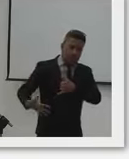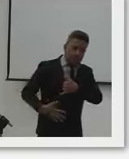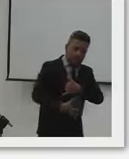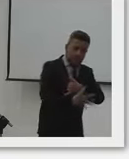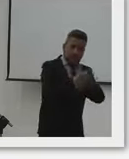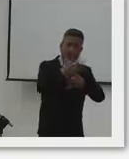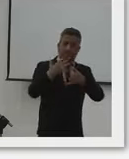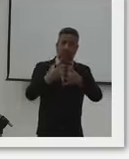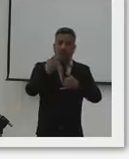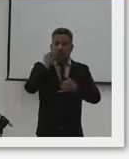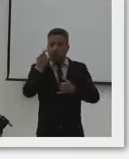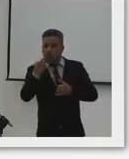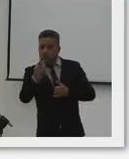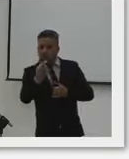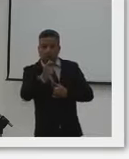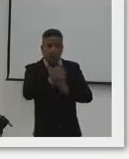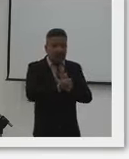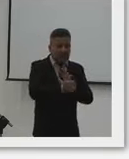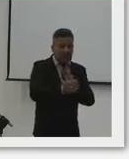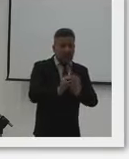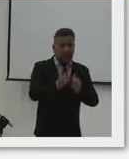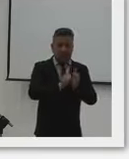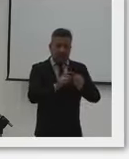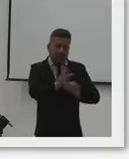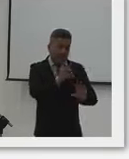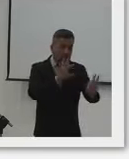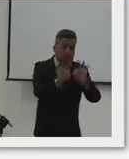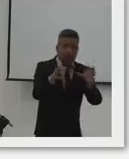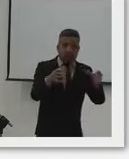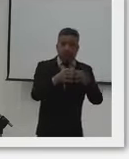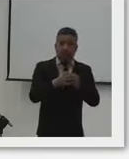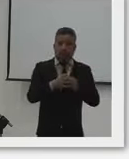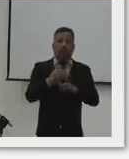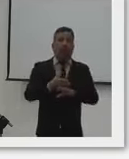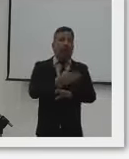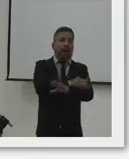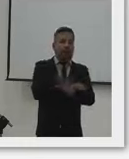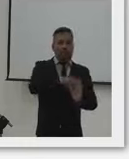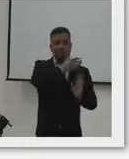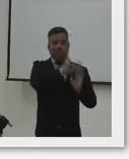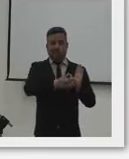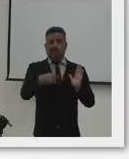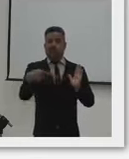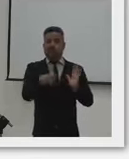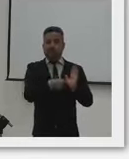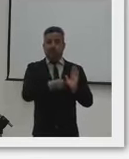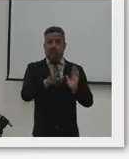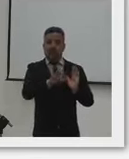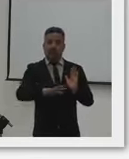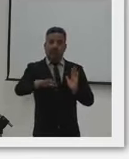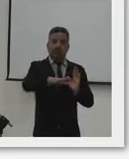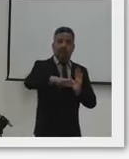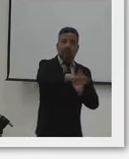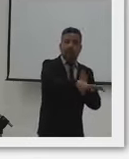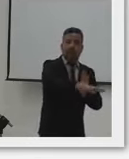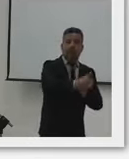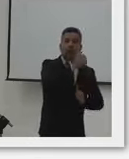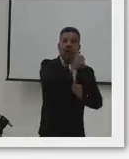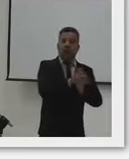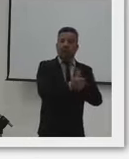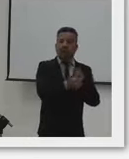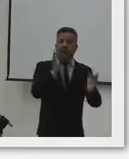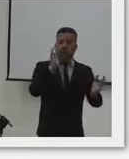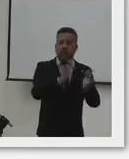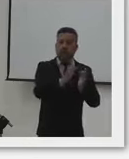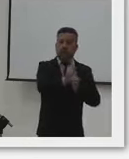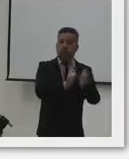buscando los mejores talentos de cada una de esas regiones, obviamente con los diagnósticos de cada región sobre